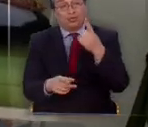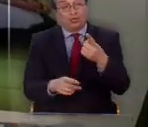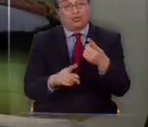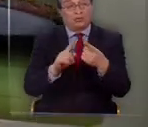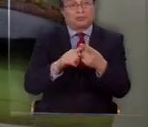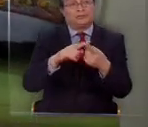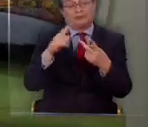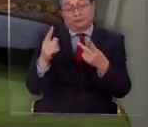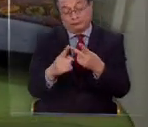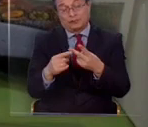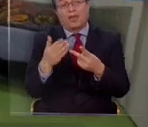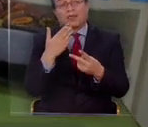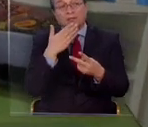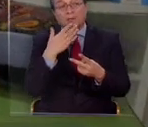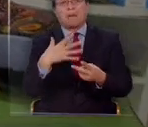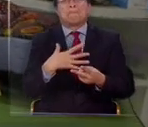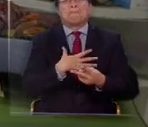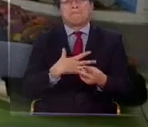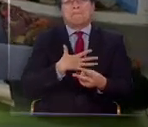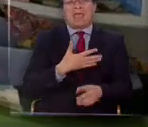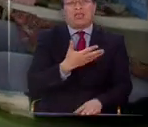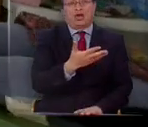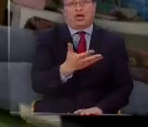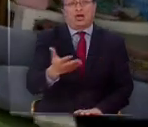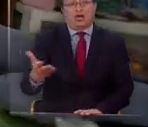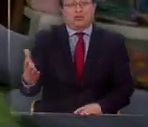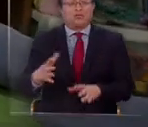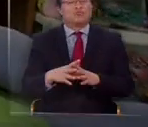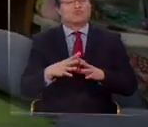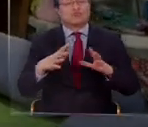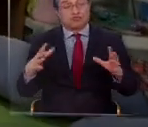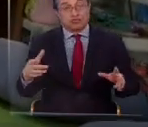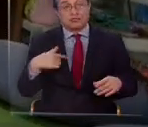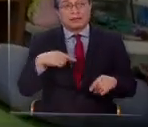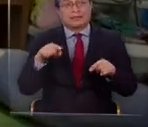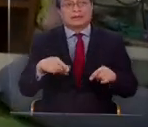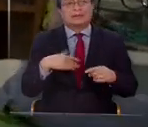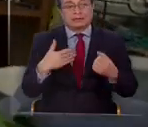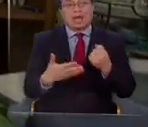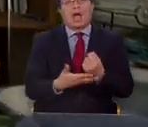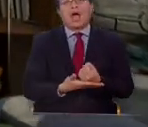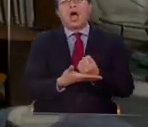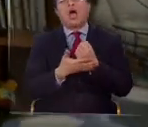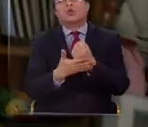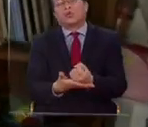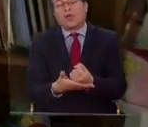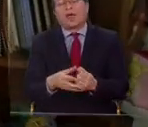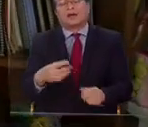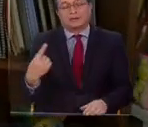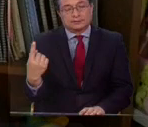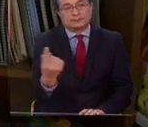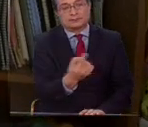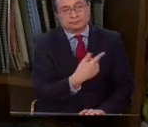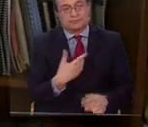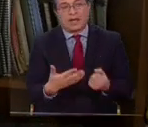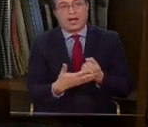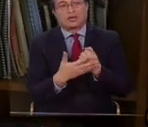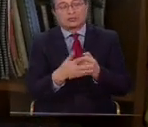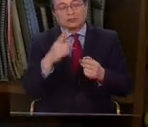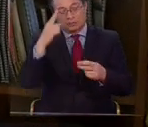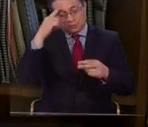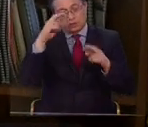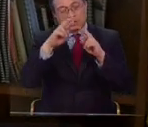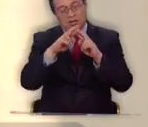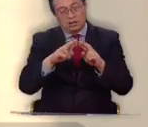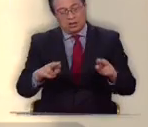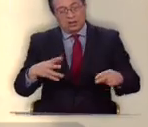está la pandemia del miedo, que es una pandemia súper grande. Entonces queríamos ayudar también para tranquilizar